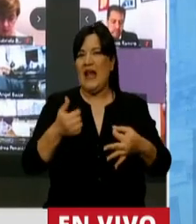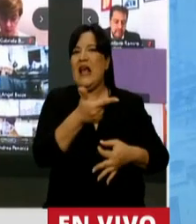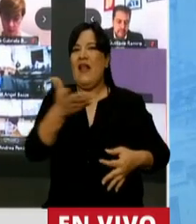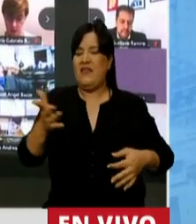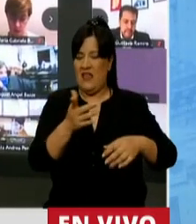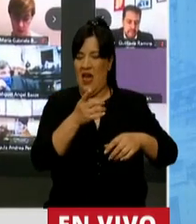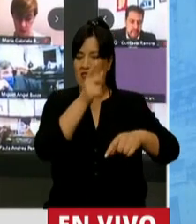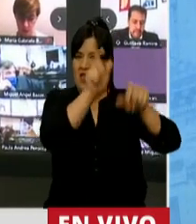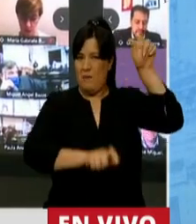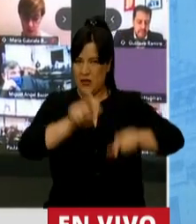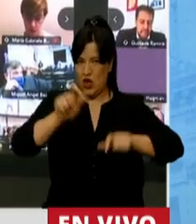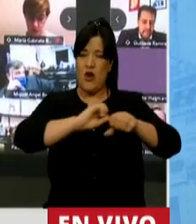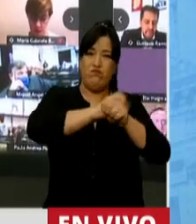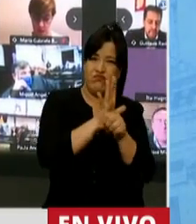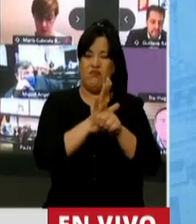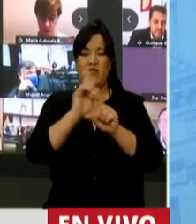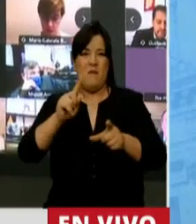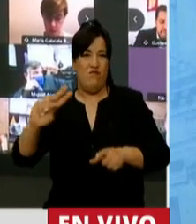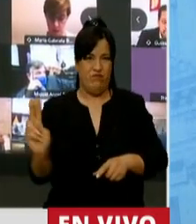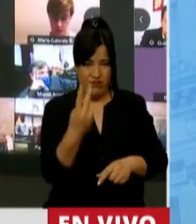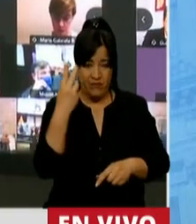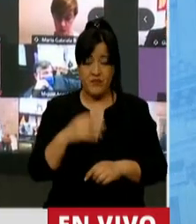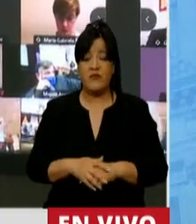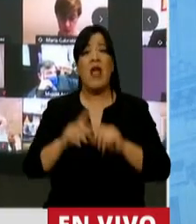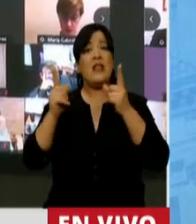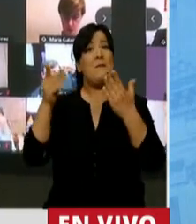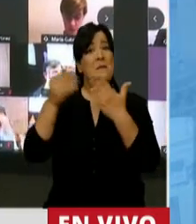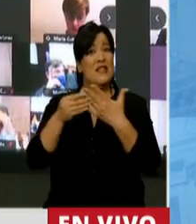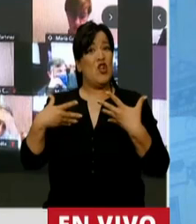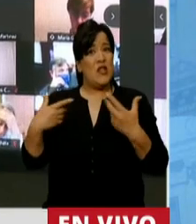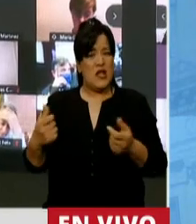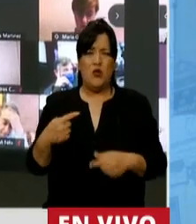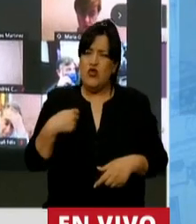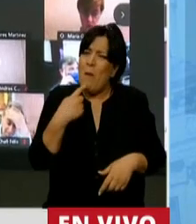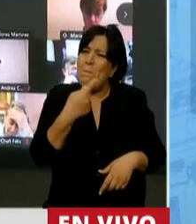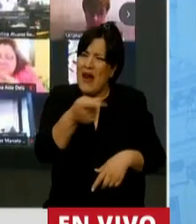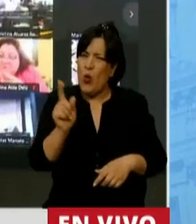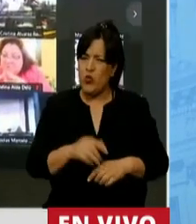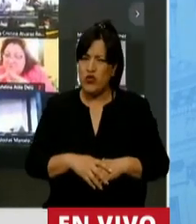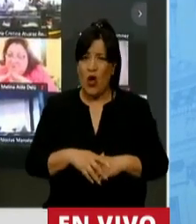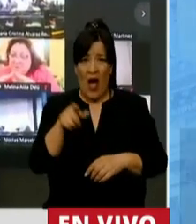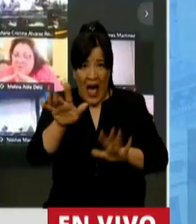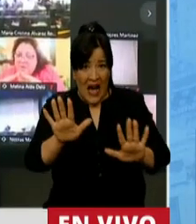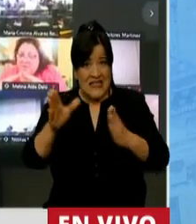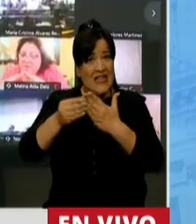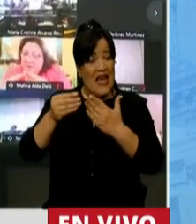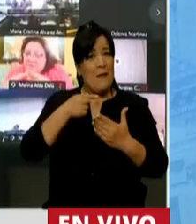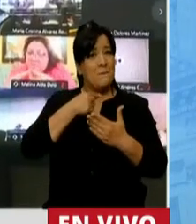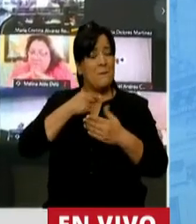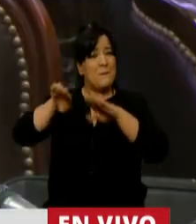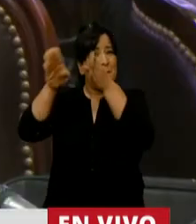Después dijo también, o me pregunto, mejor dicho, para esto querían un ministerio.